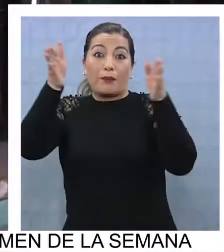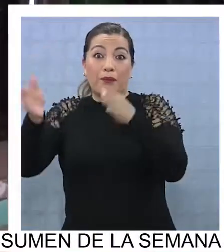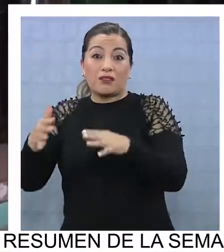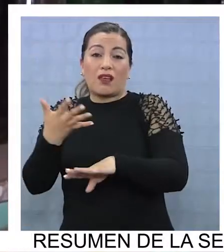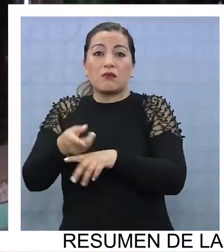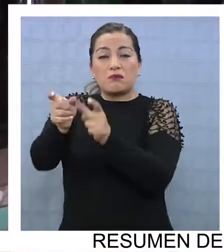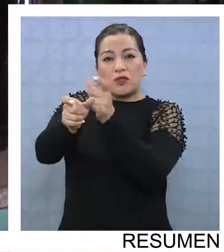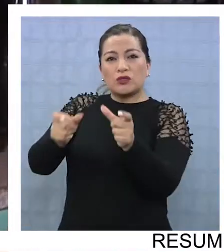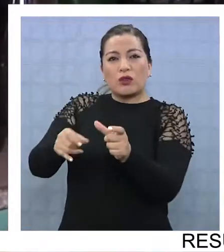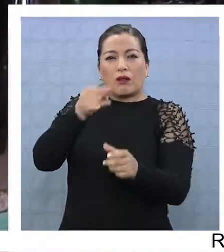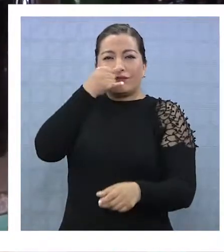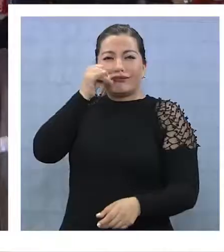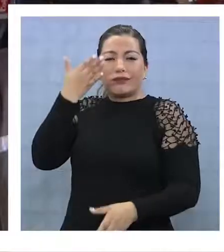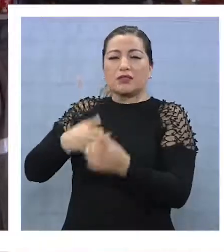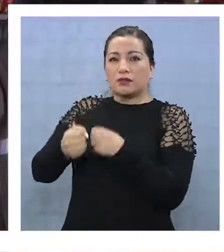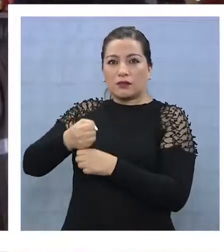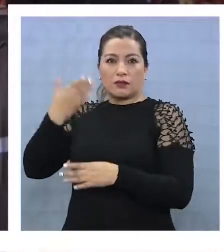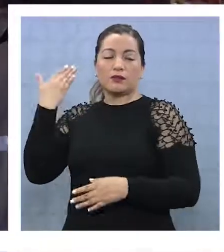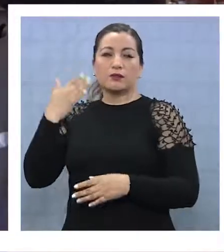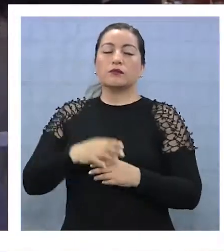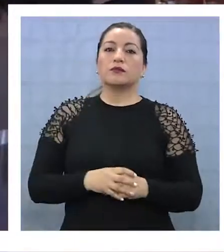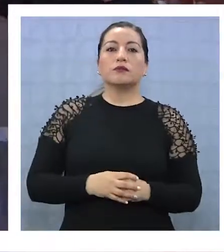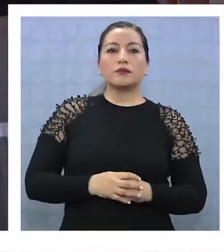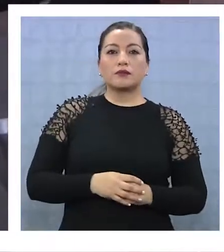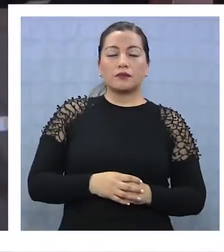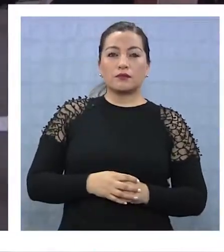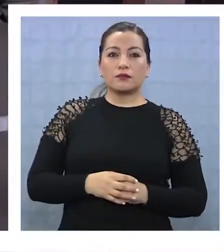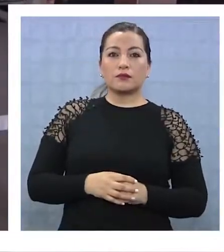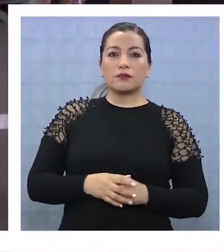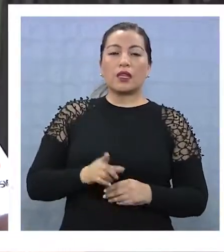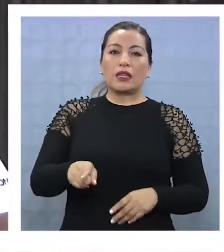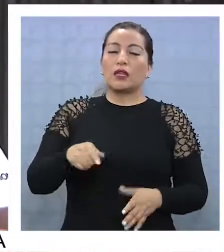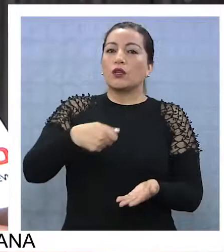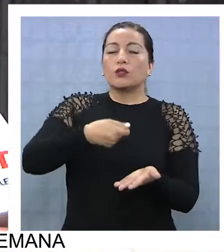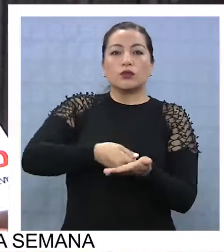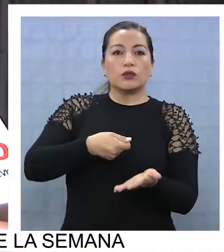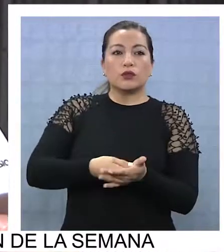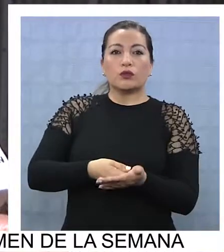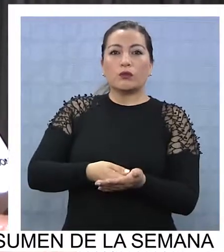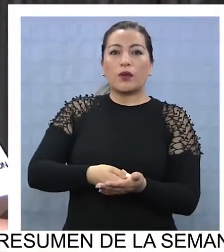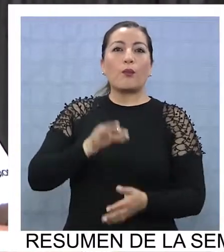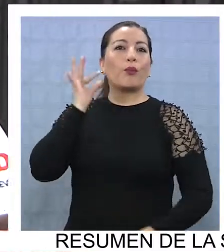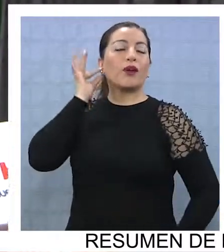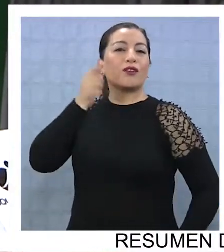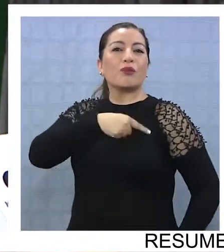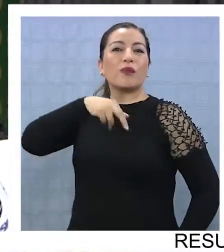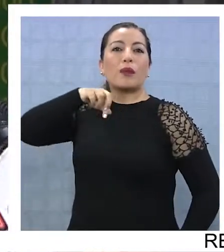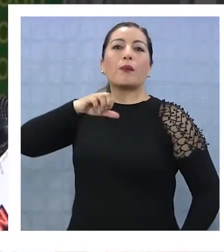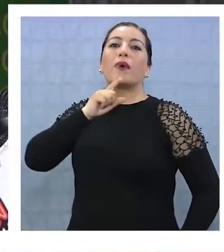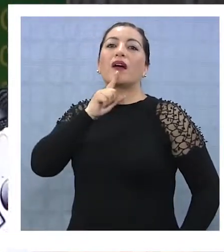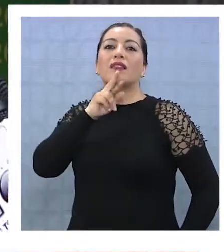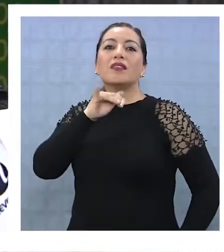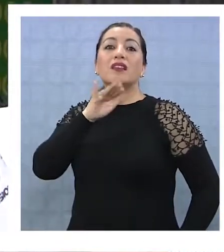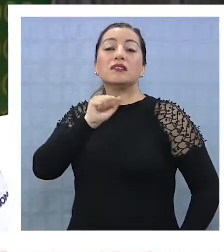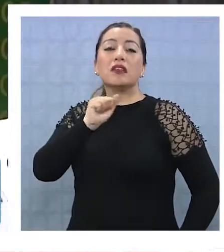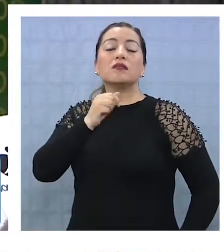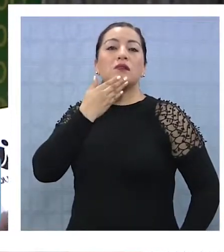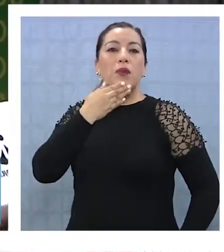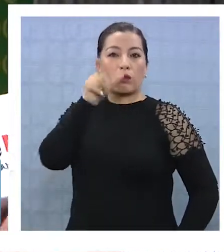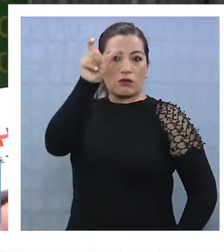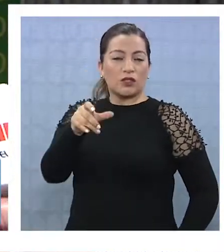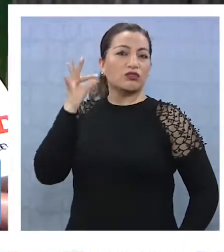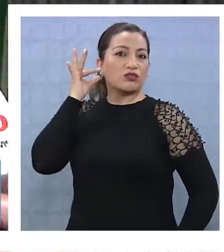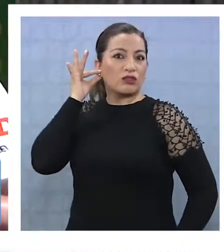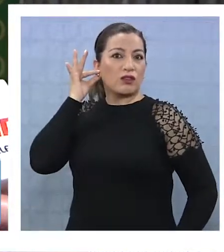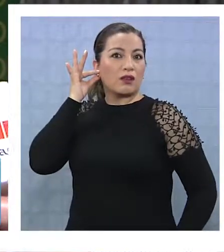Al otro lado están los clientes, de muchos años. Acá compro acá en La Patricia, después hay en La